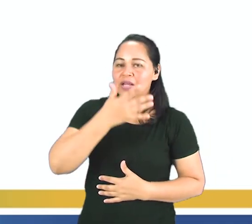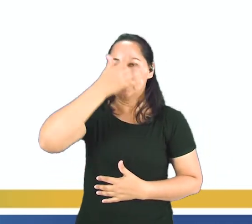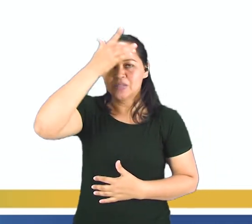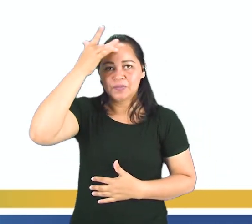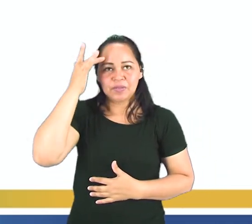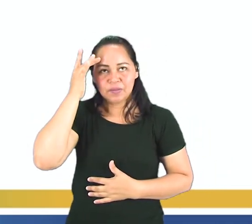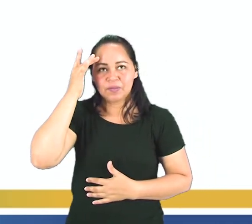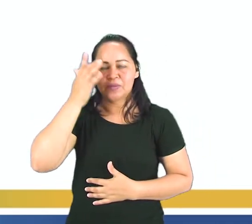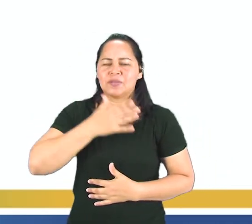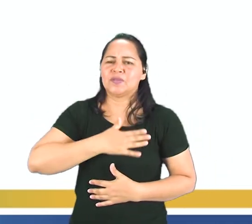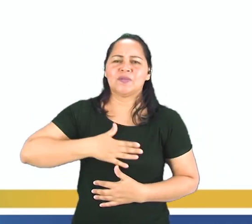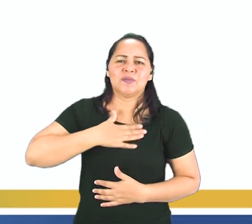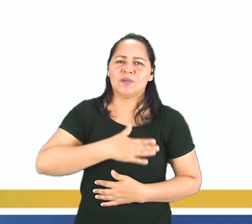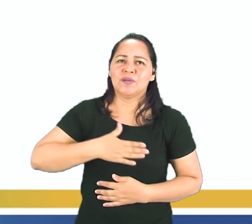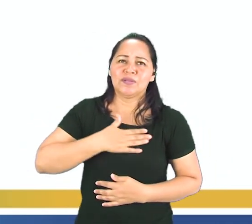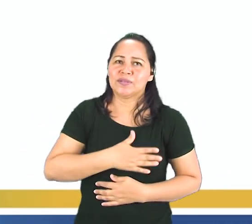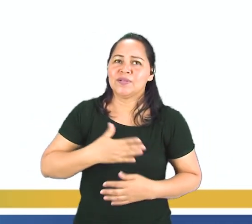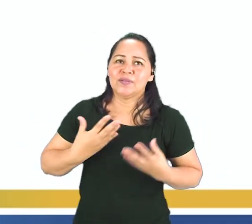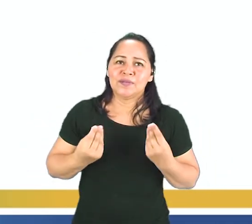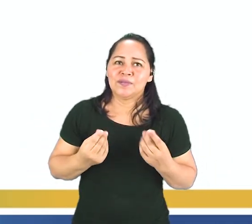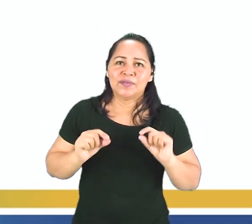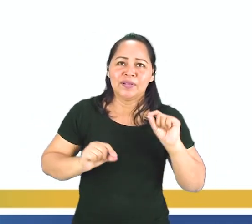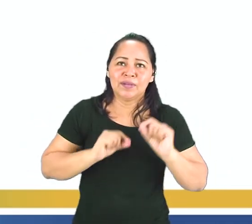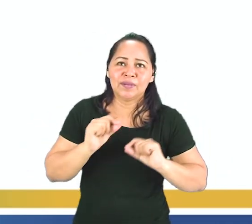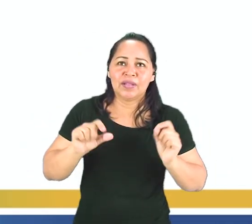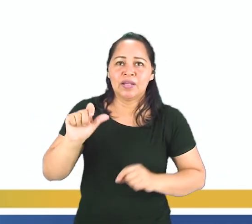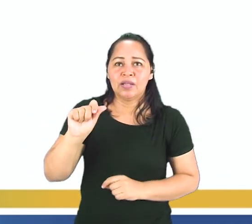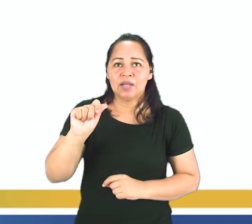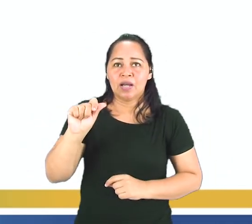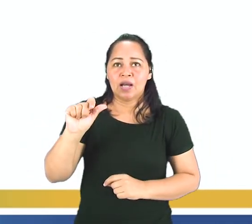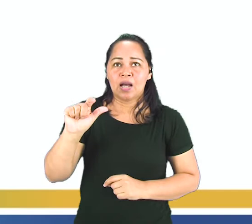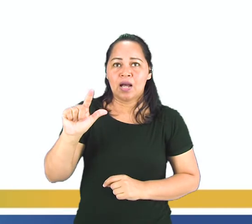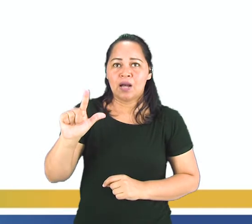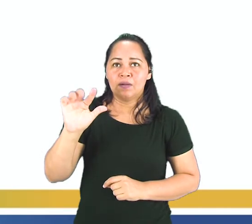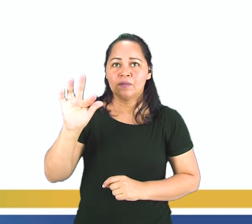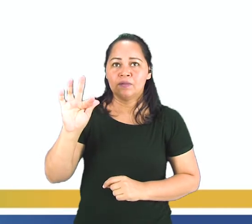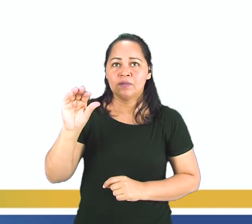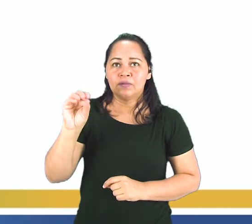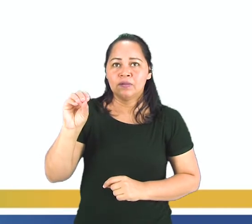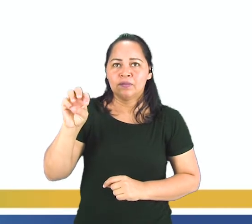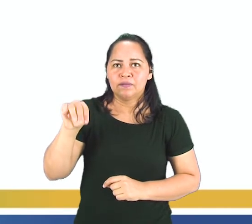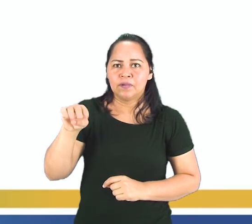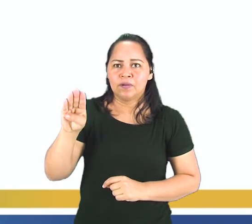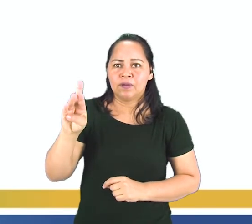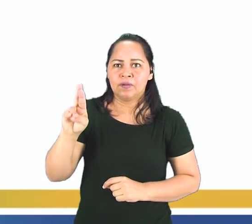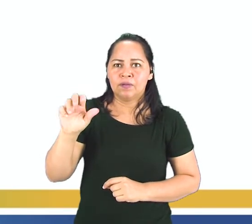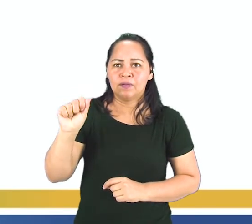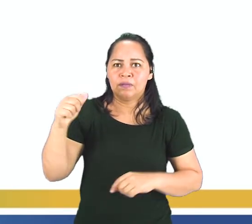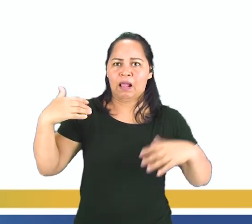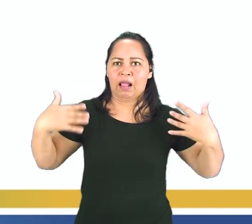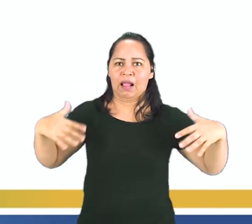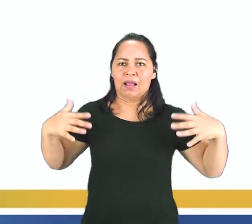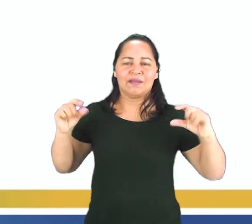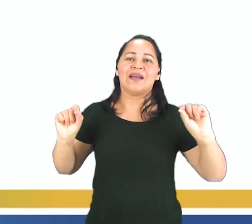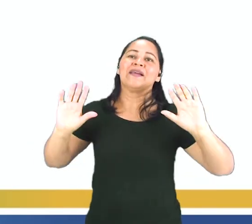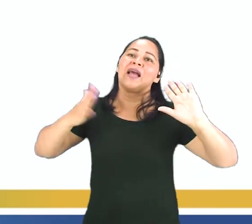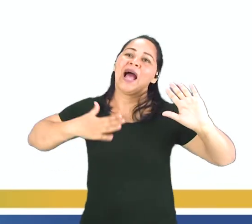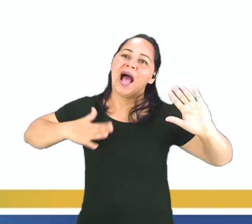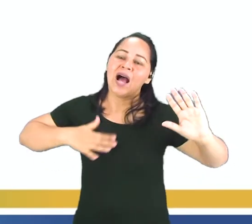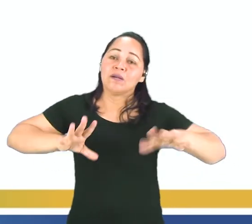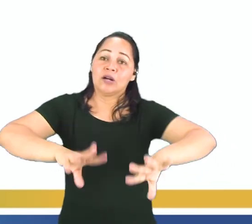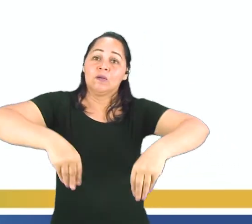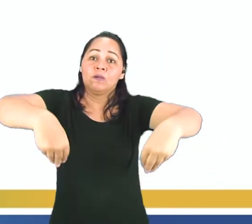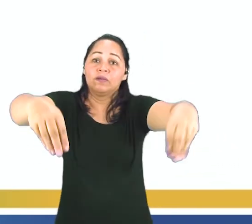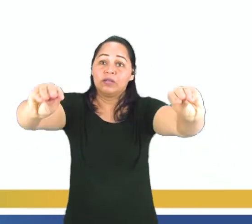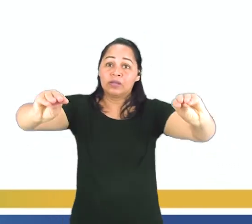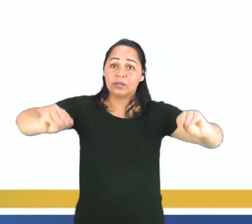les gusta mucho, que es tener una alfombra. Profesor do céu, ¿qué que es eso? Bueno, el tapete. Sé que